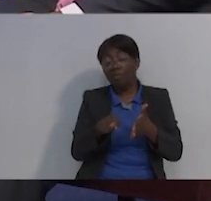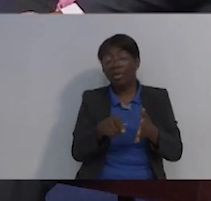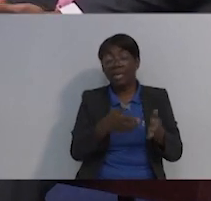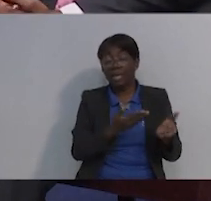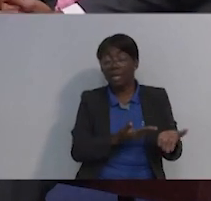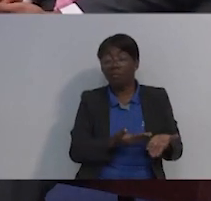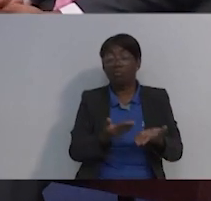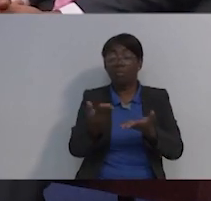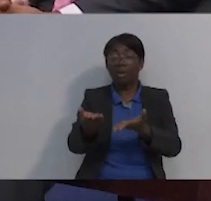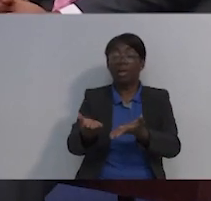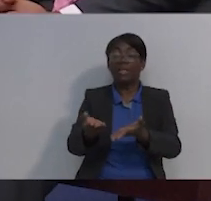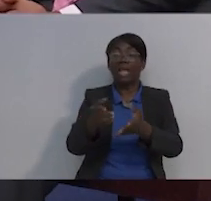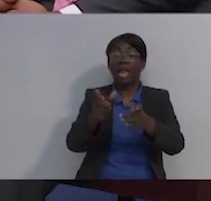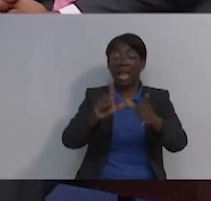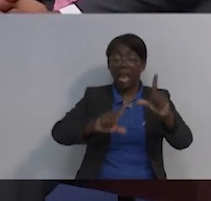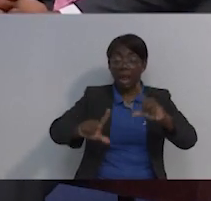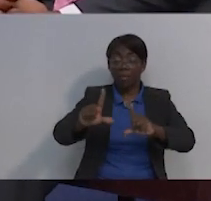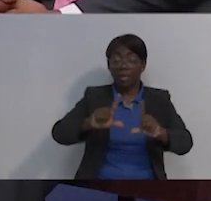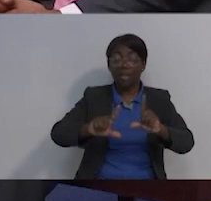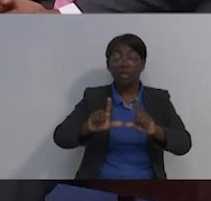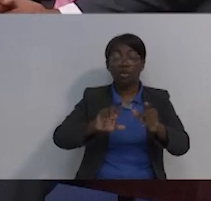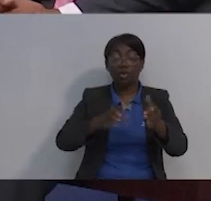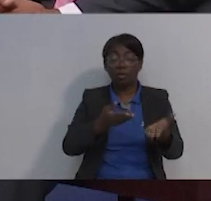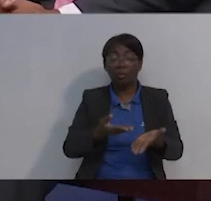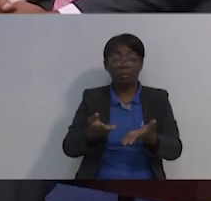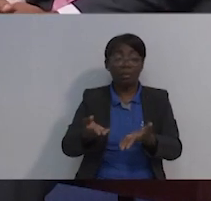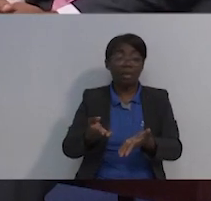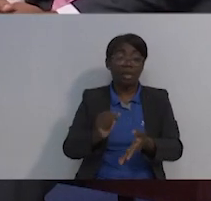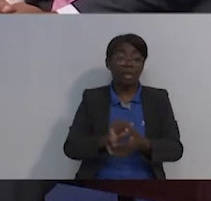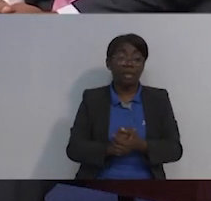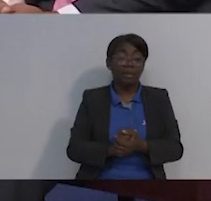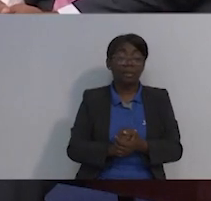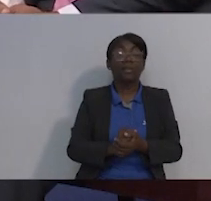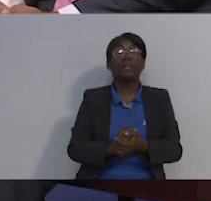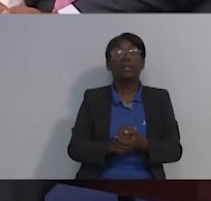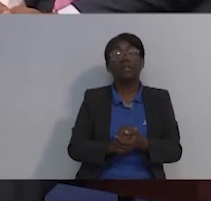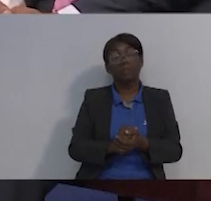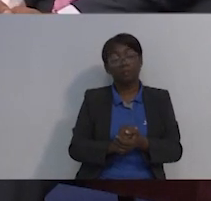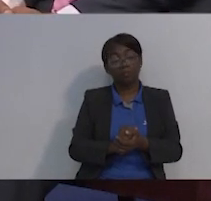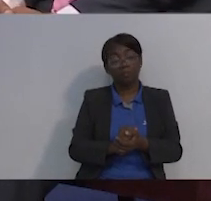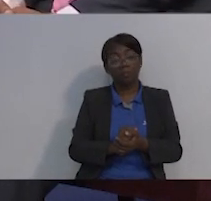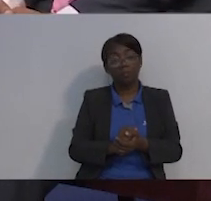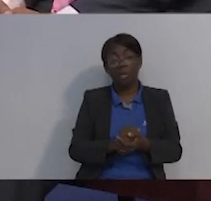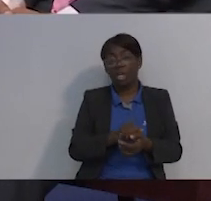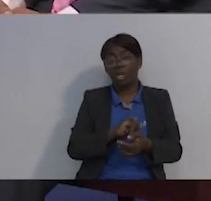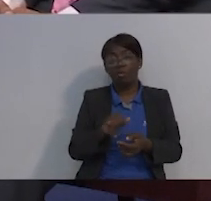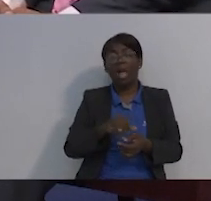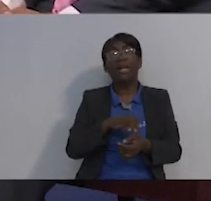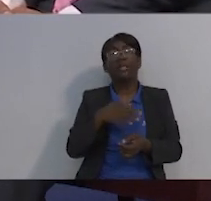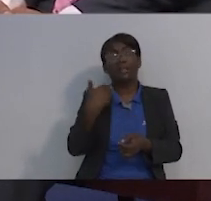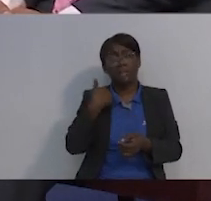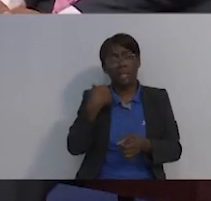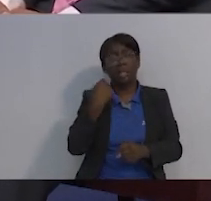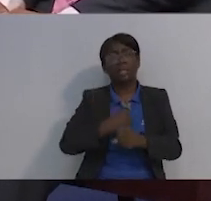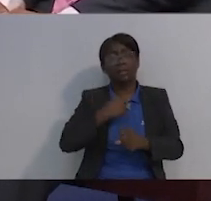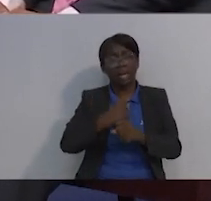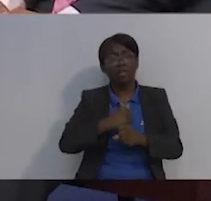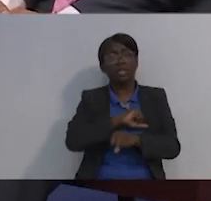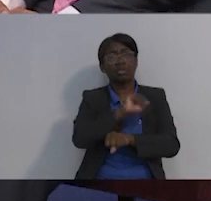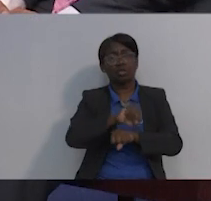lleguen entonces ya con el diagnóstico ahí mismo de vuelta a la oncológica. Sí, y también sé que tienen